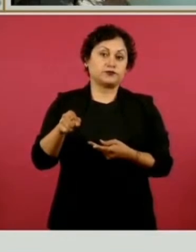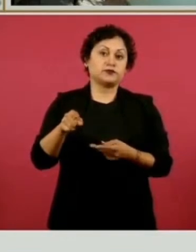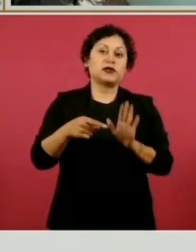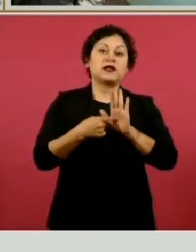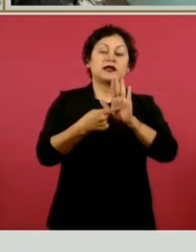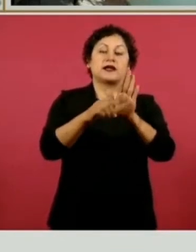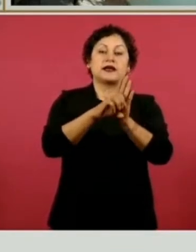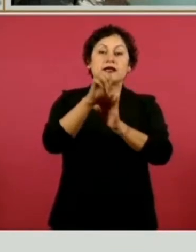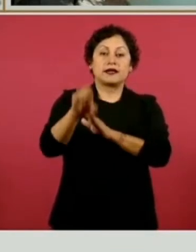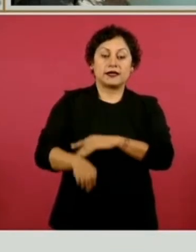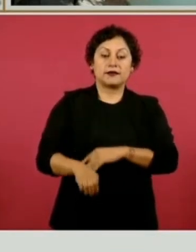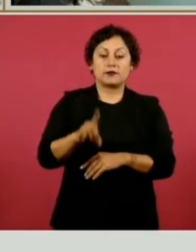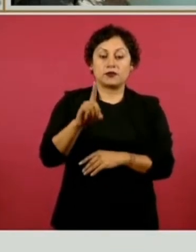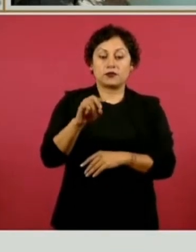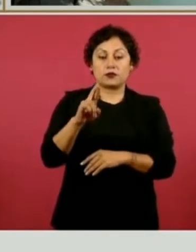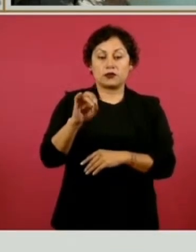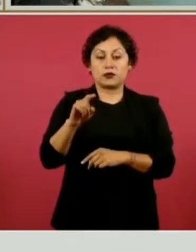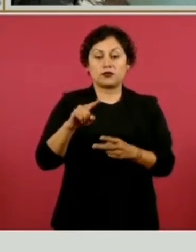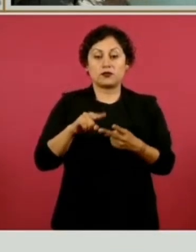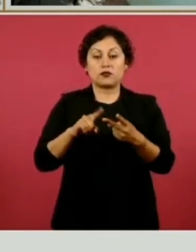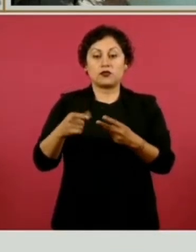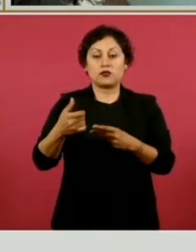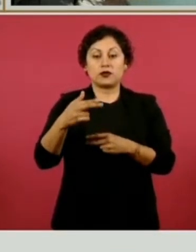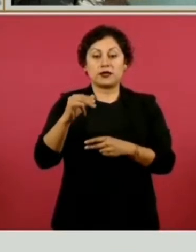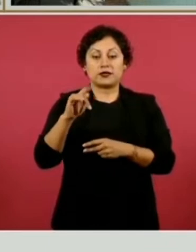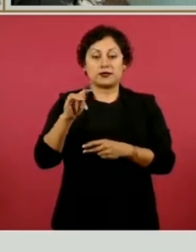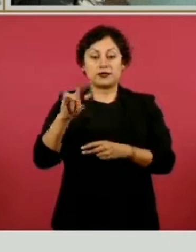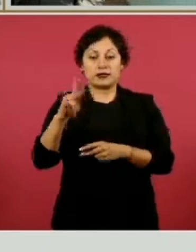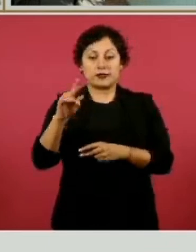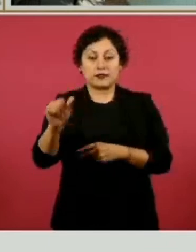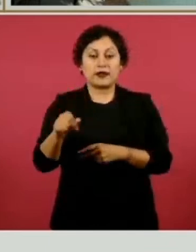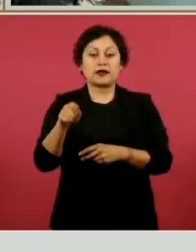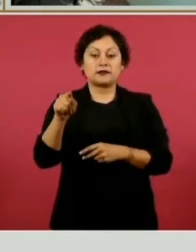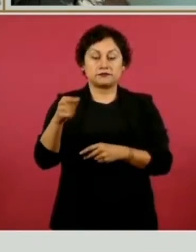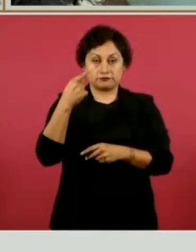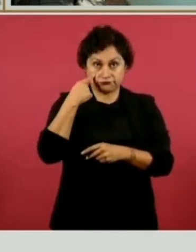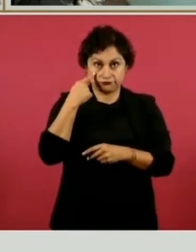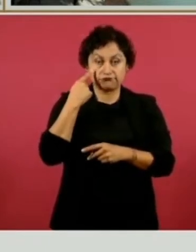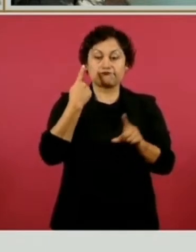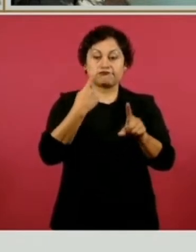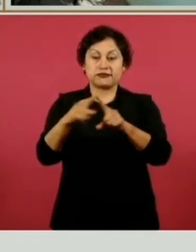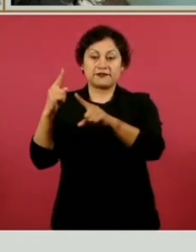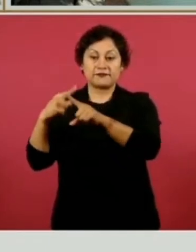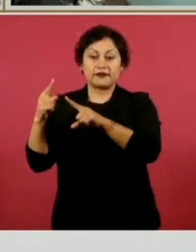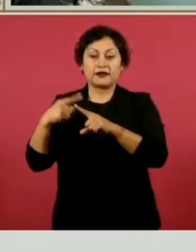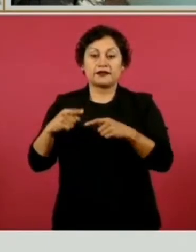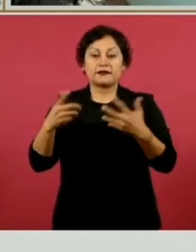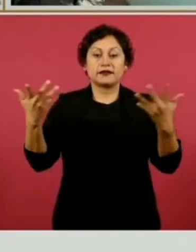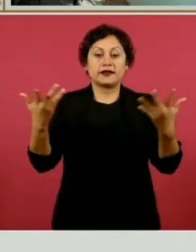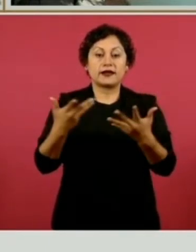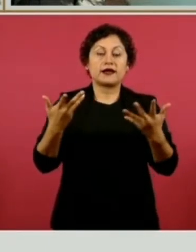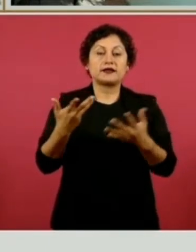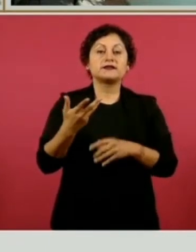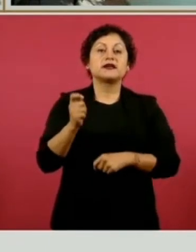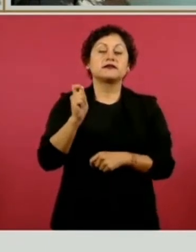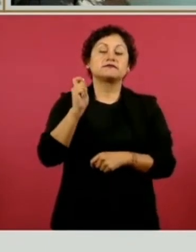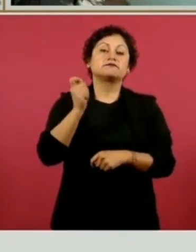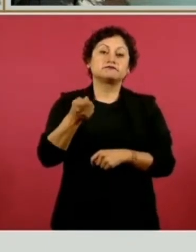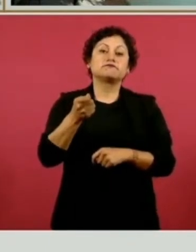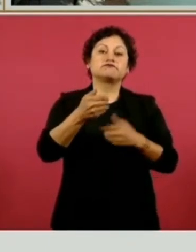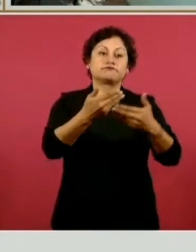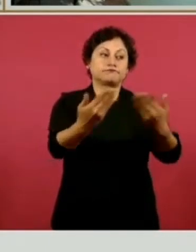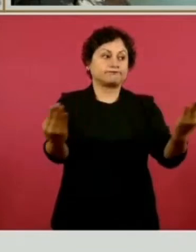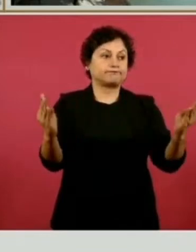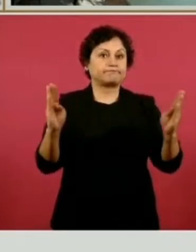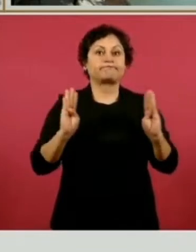y Cuitlapa, donde se están haciendo estos diferentes trabajos de fachadas, cerrerías de las bardas perimetrales, el tema